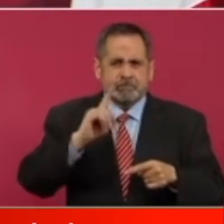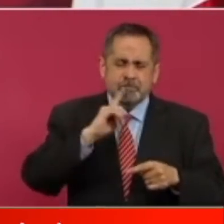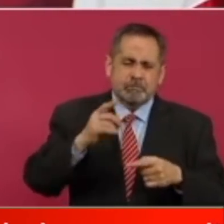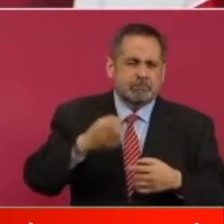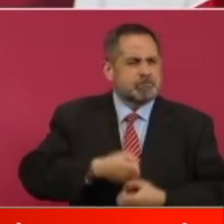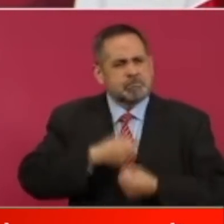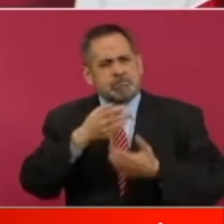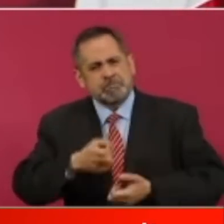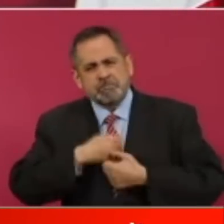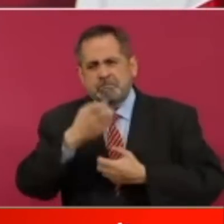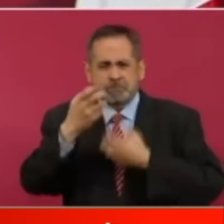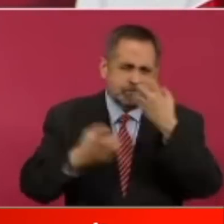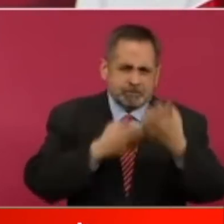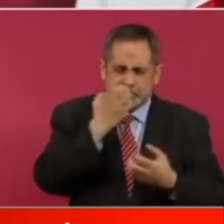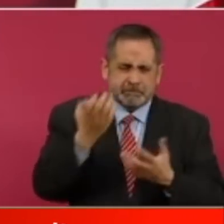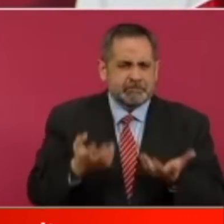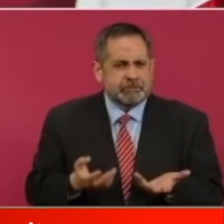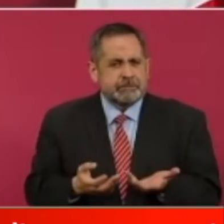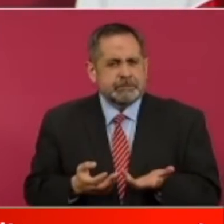manifestándose que no